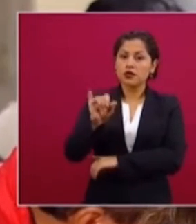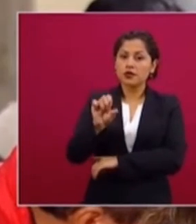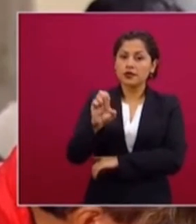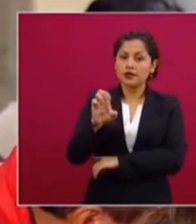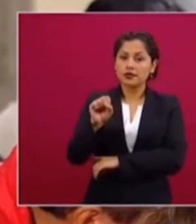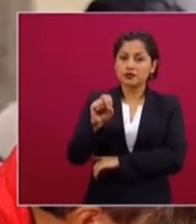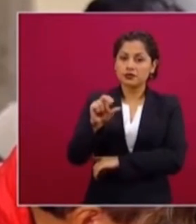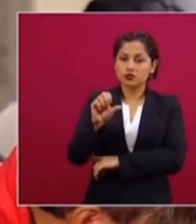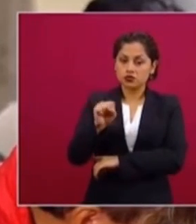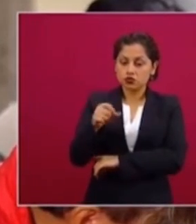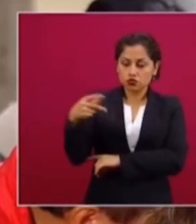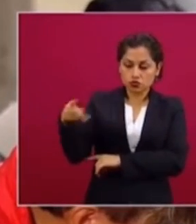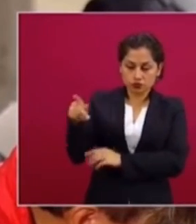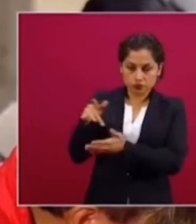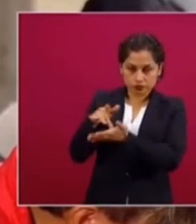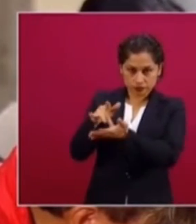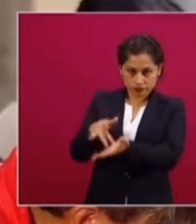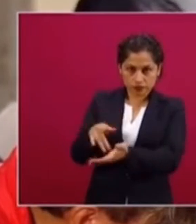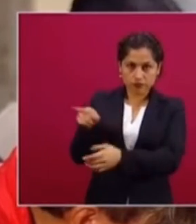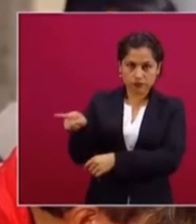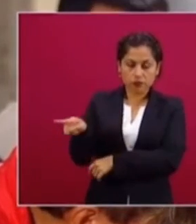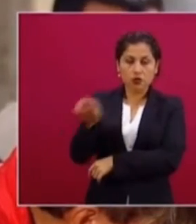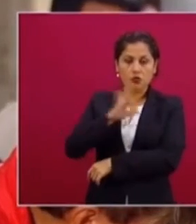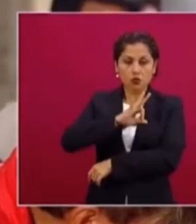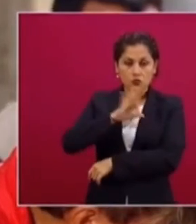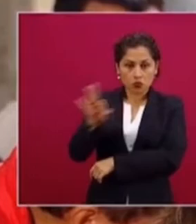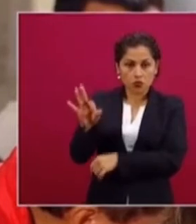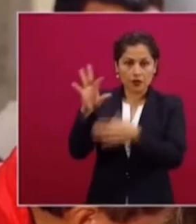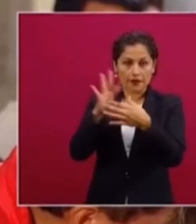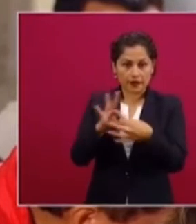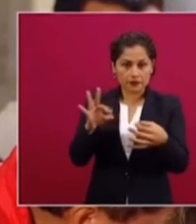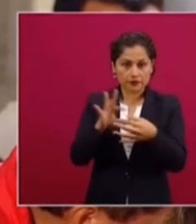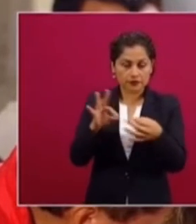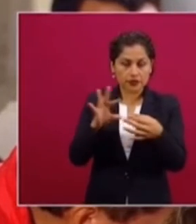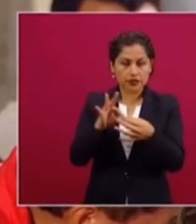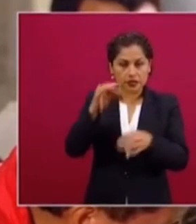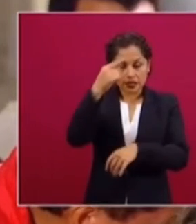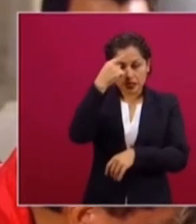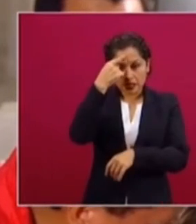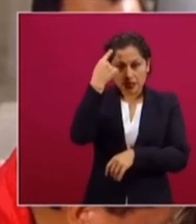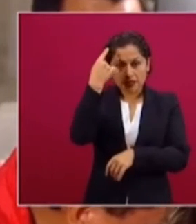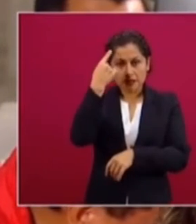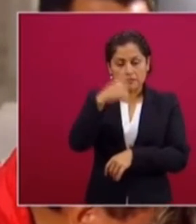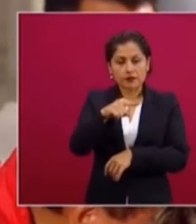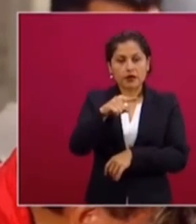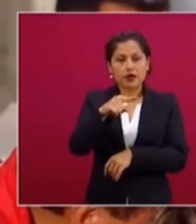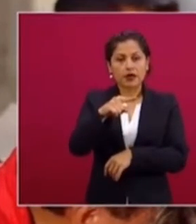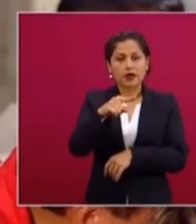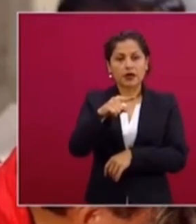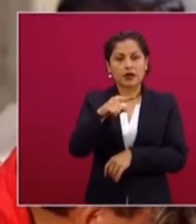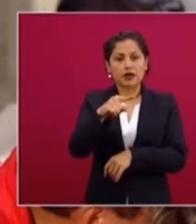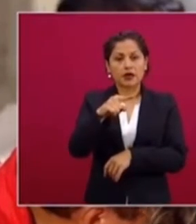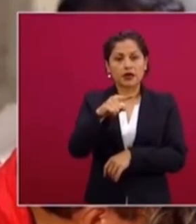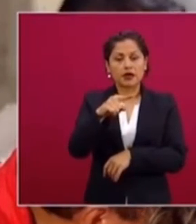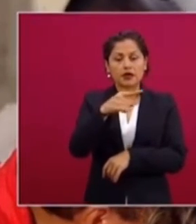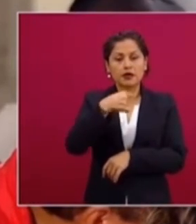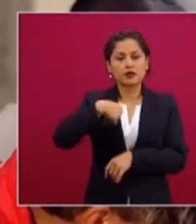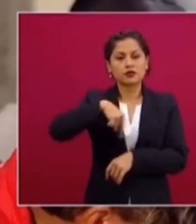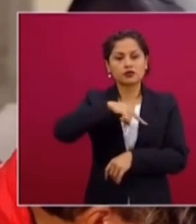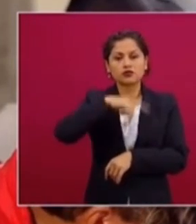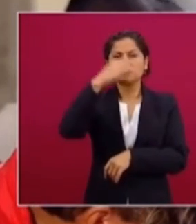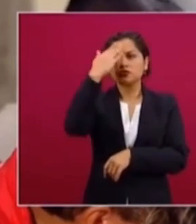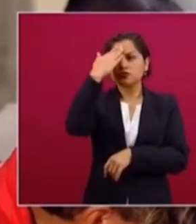pudiéramos también tener el pulso de las noticias para conocer qué noticias son